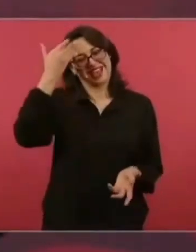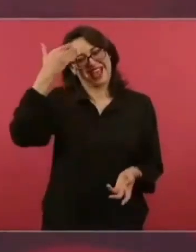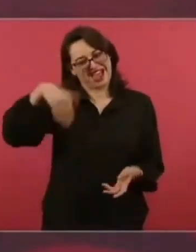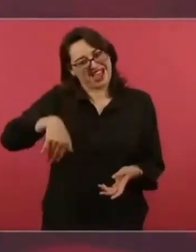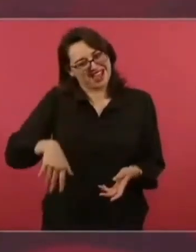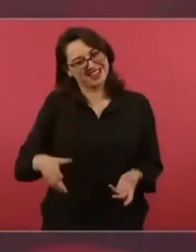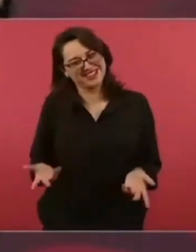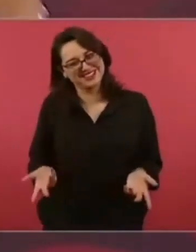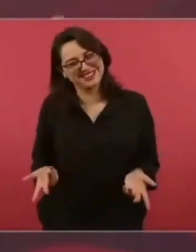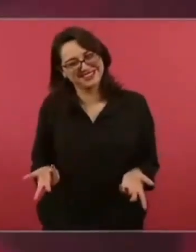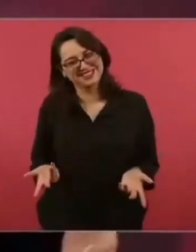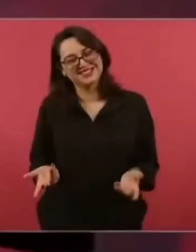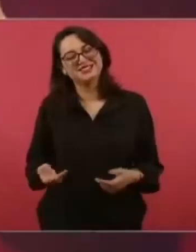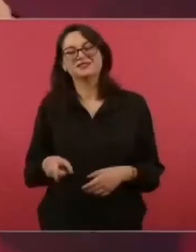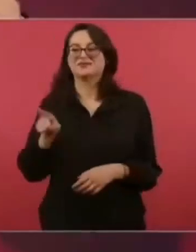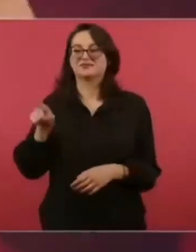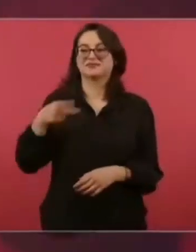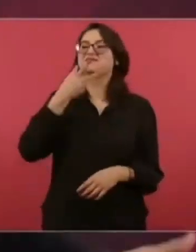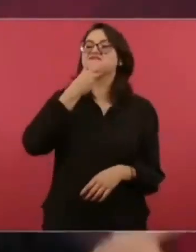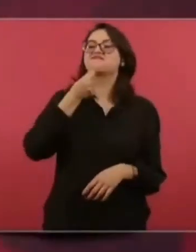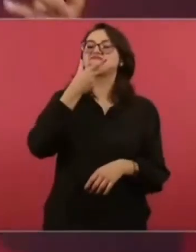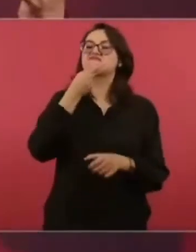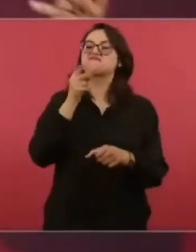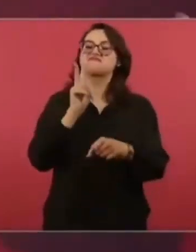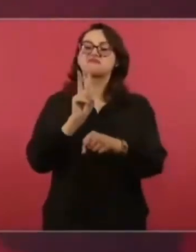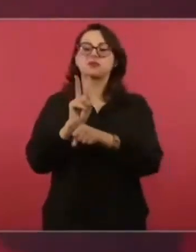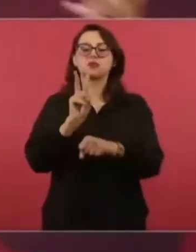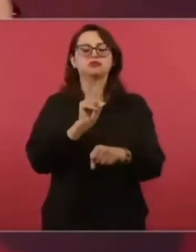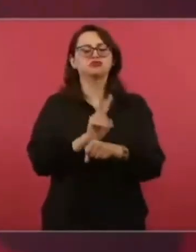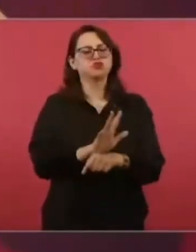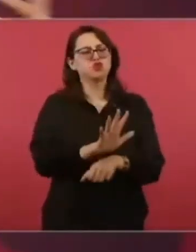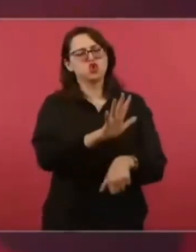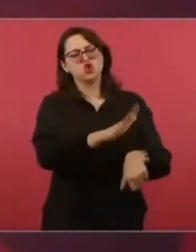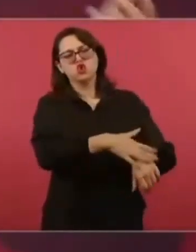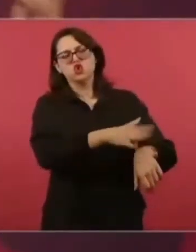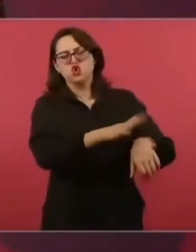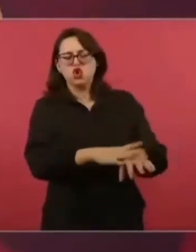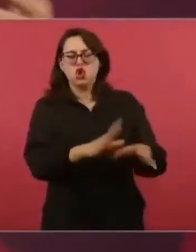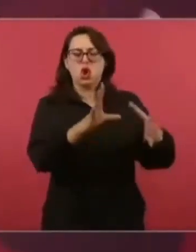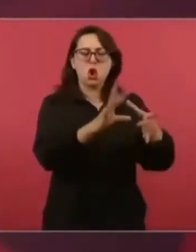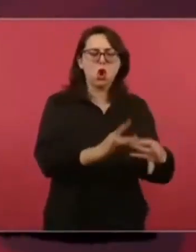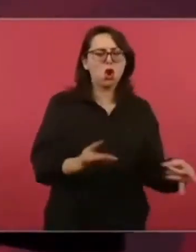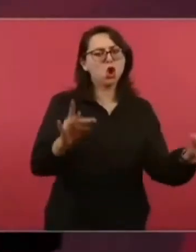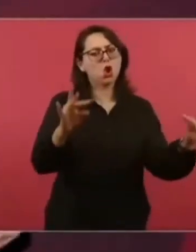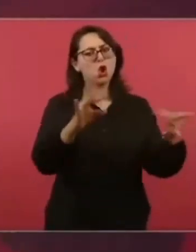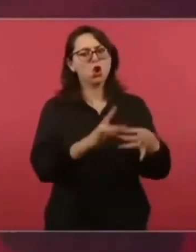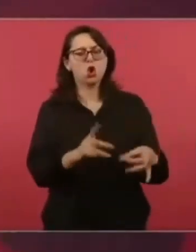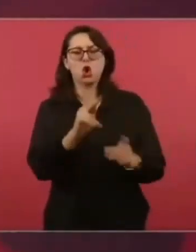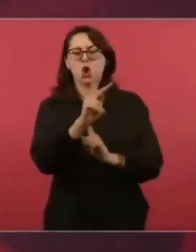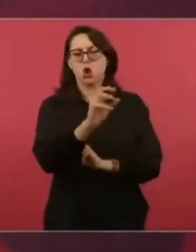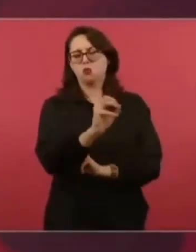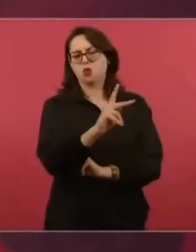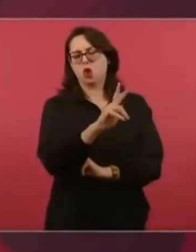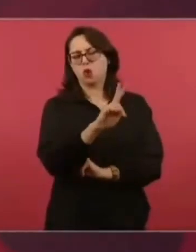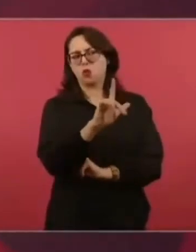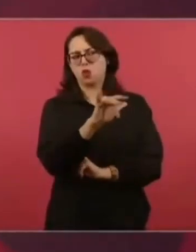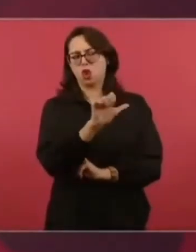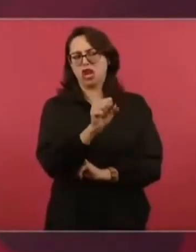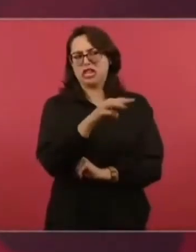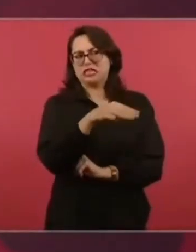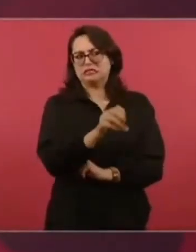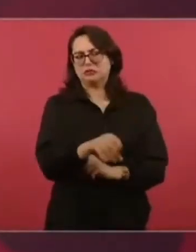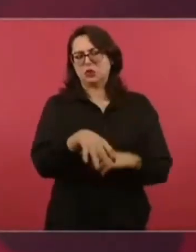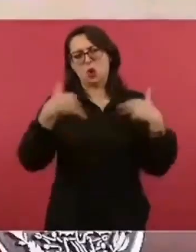Para que les explicara, ¿no?, qué era el populismo, lo que había hecho el finado Chávez.